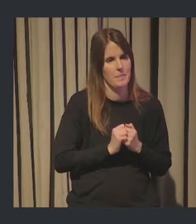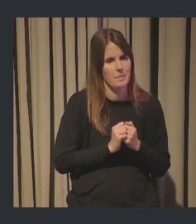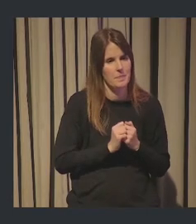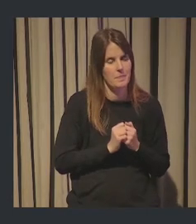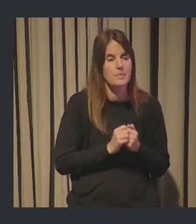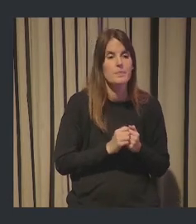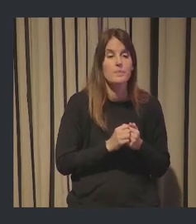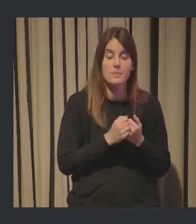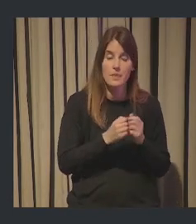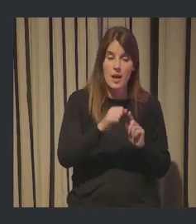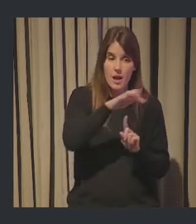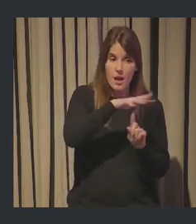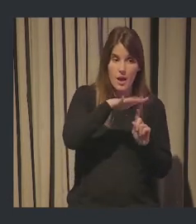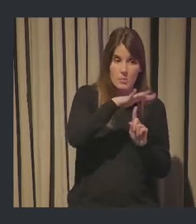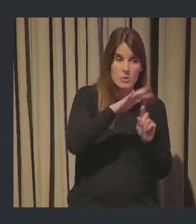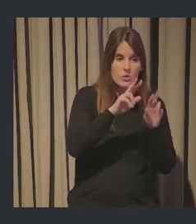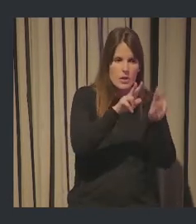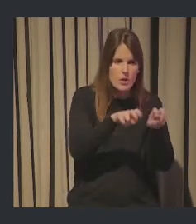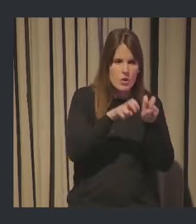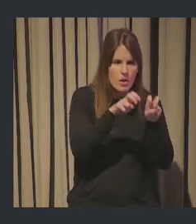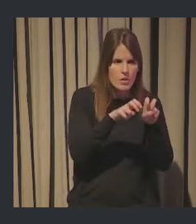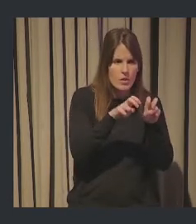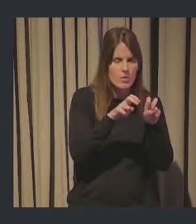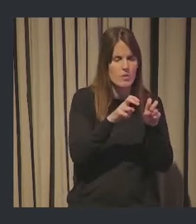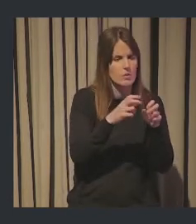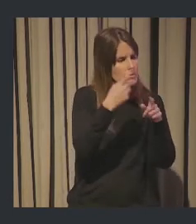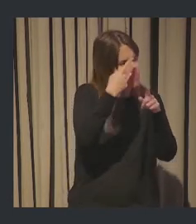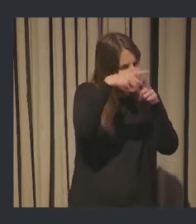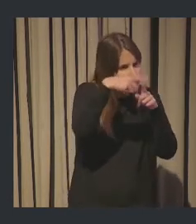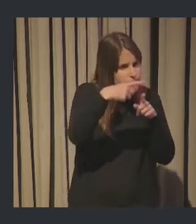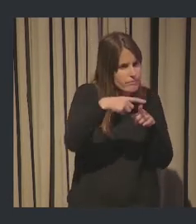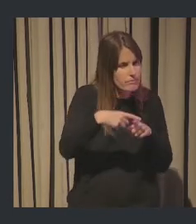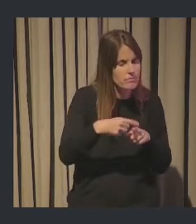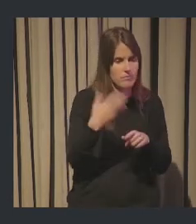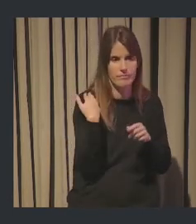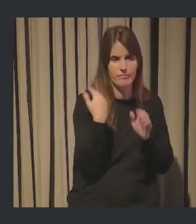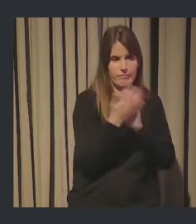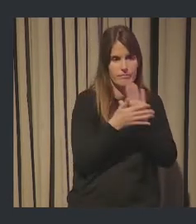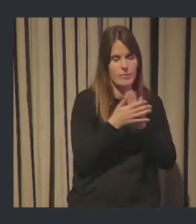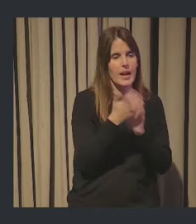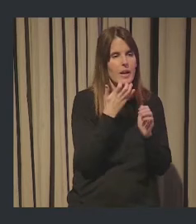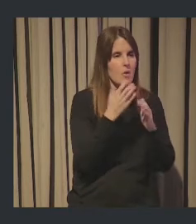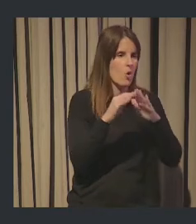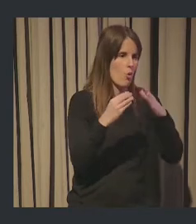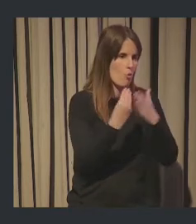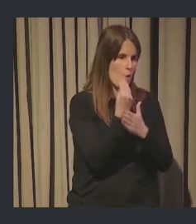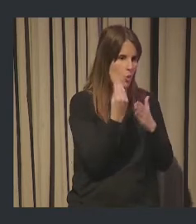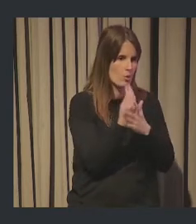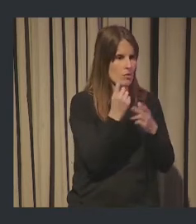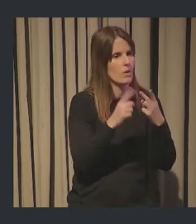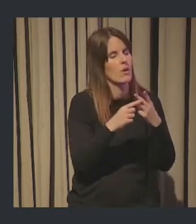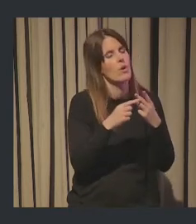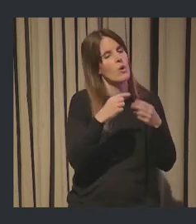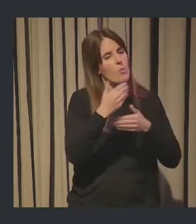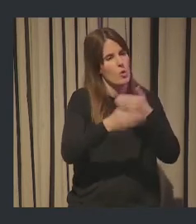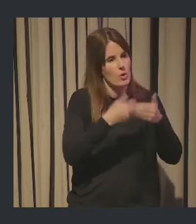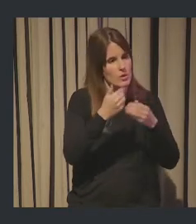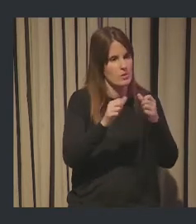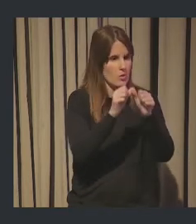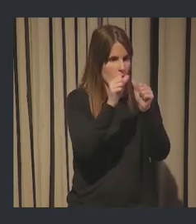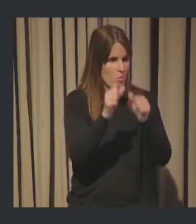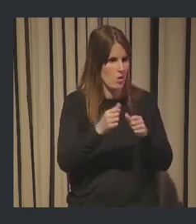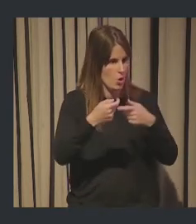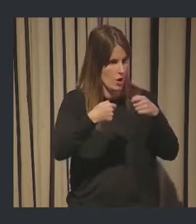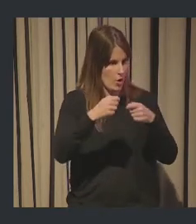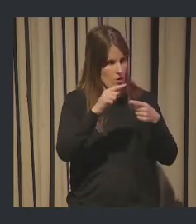Asimismo, los ámbitos de innovación donde podemos introducir innovación, como veis, son variados. Antes mencionaba, en producto, en proceso, en modelos de negocio, también hacer las